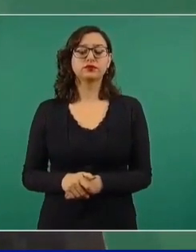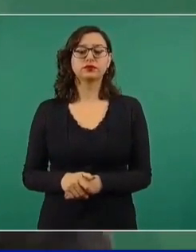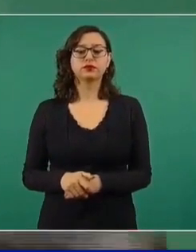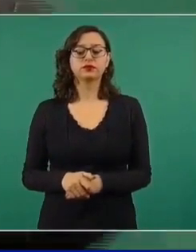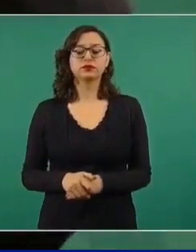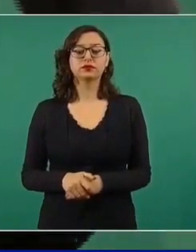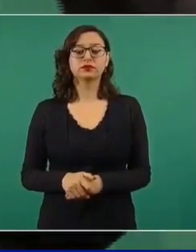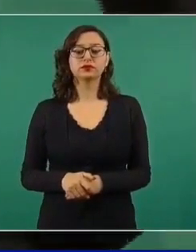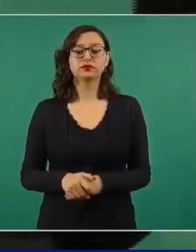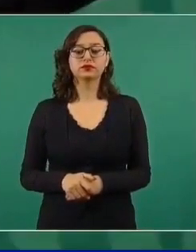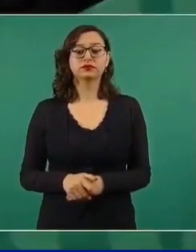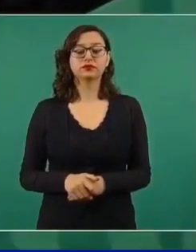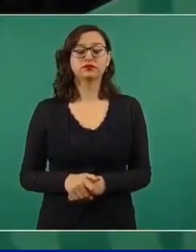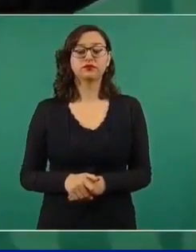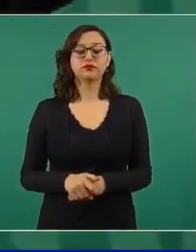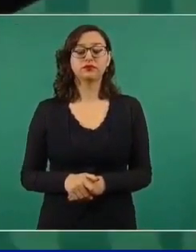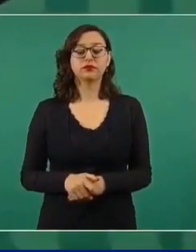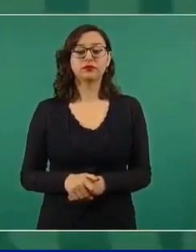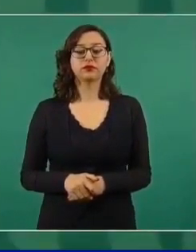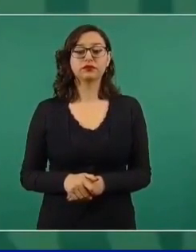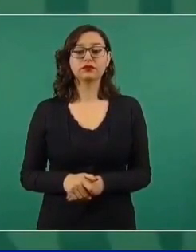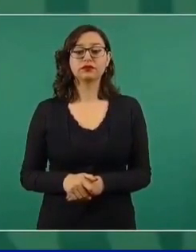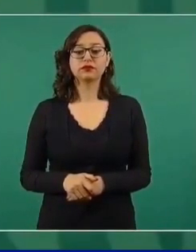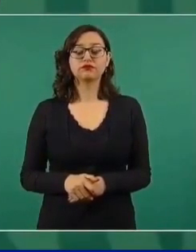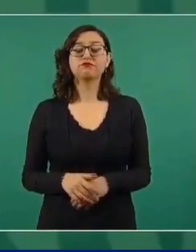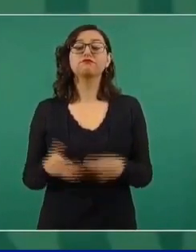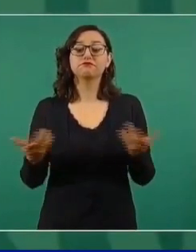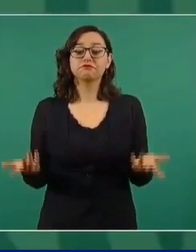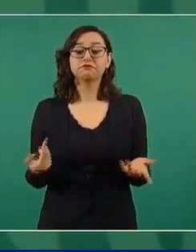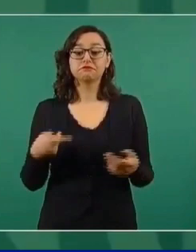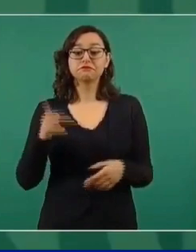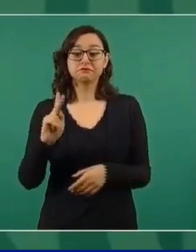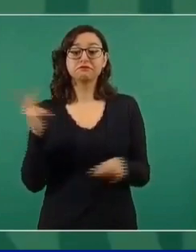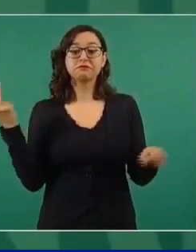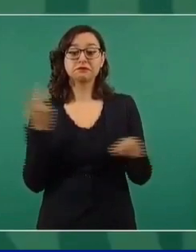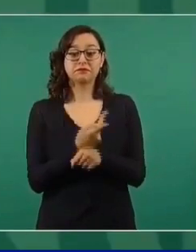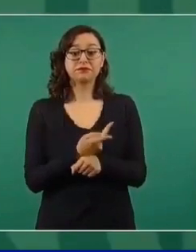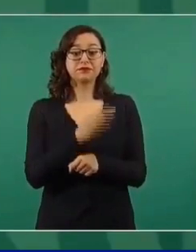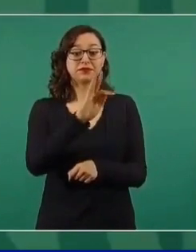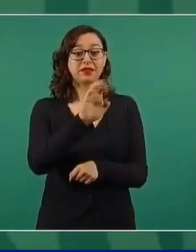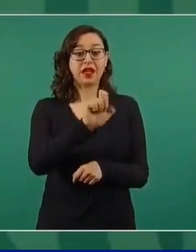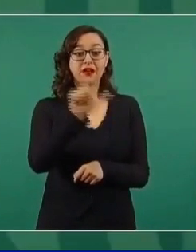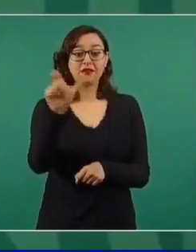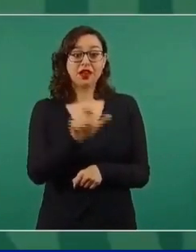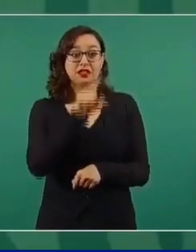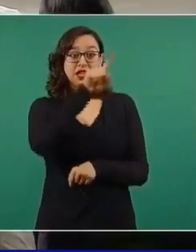Ah, no dañó en Guerrero lo de Félix. Pero aquí sí.